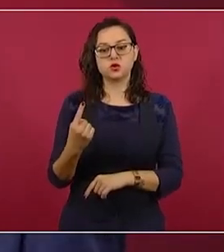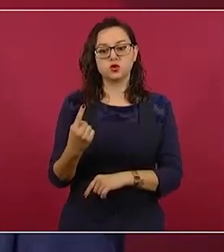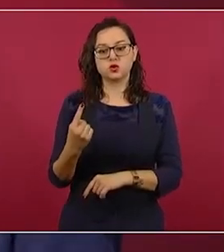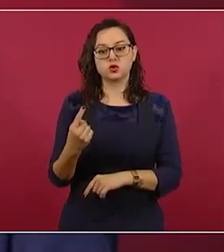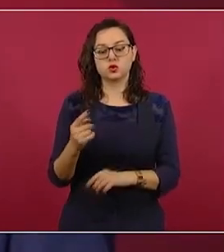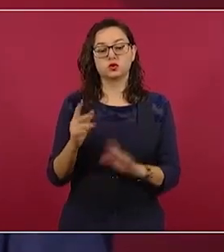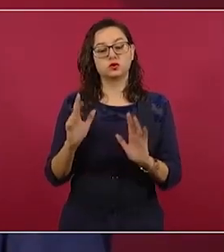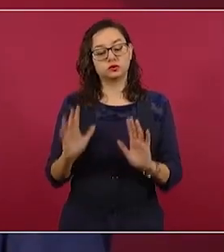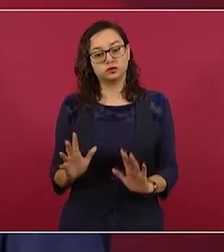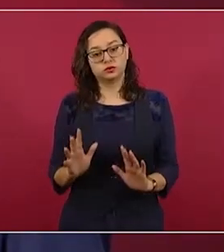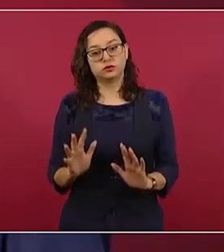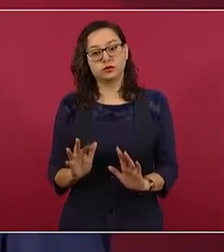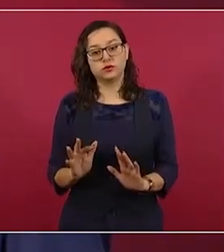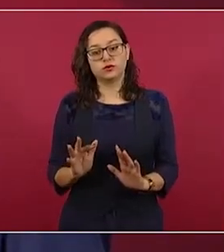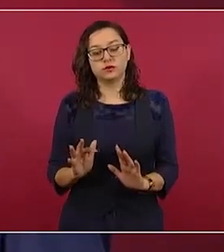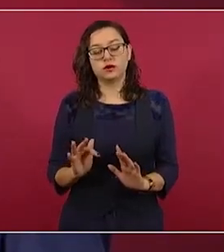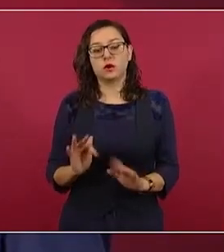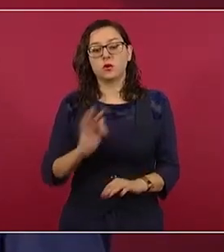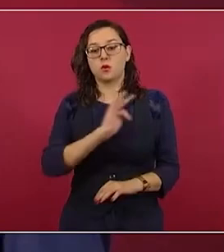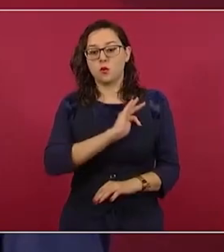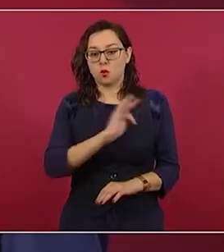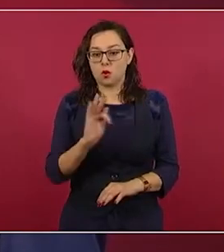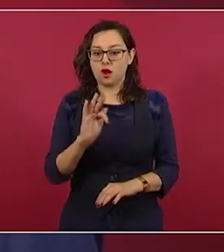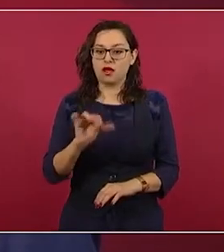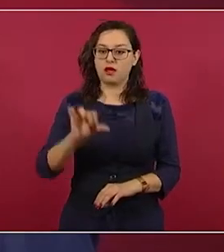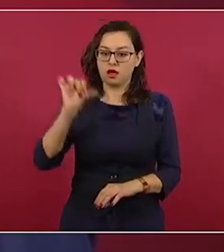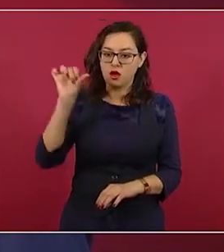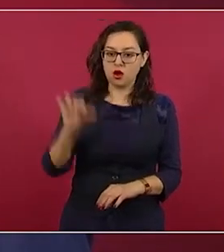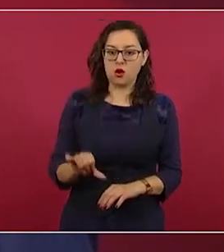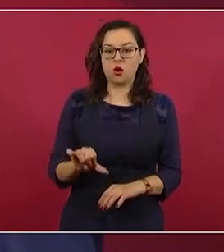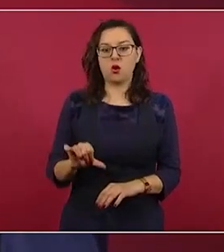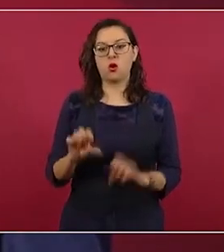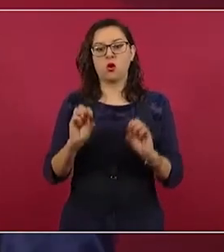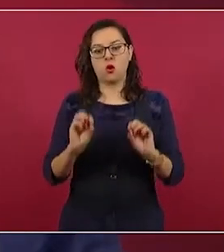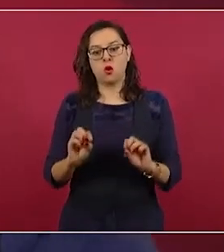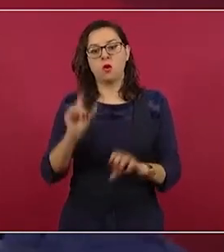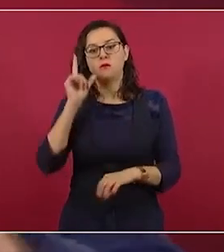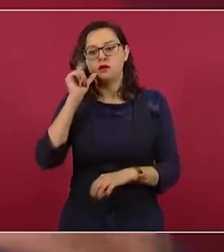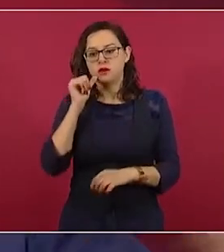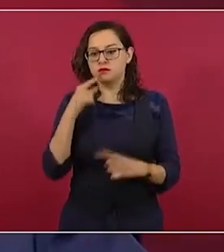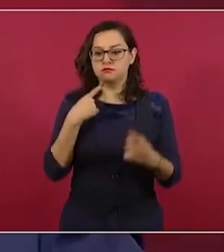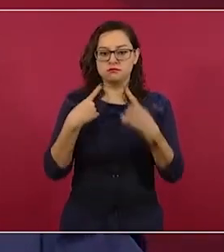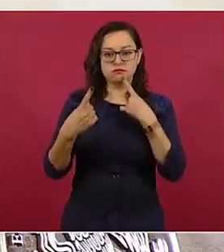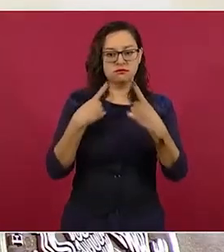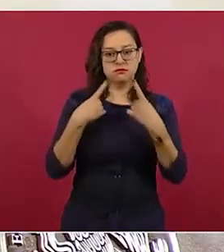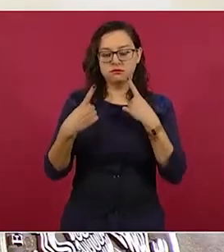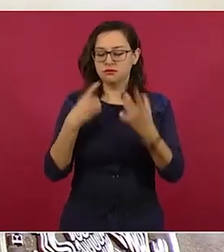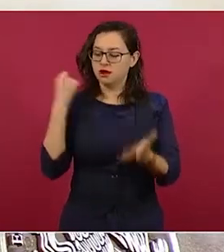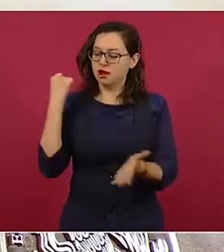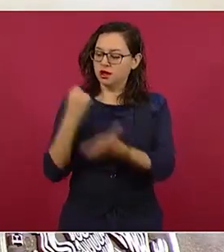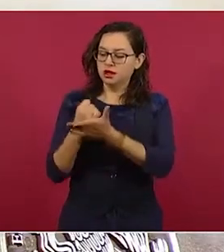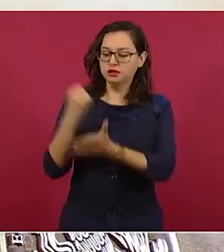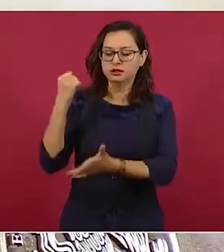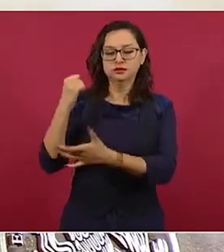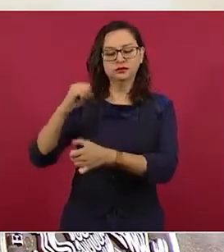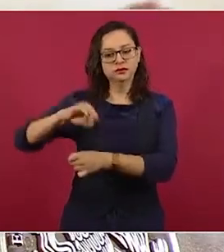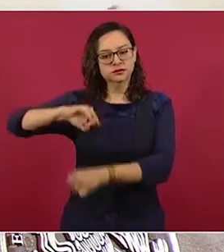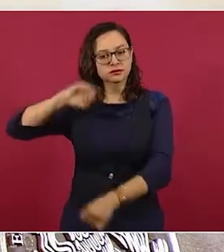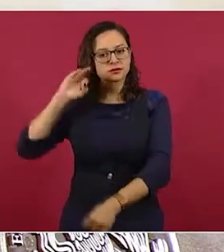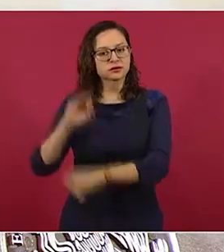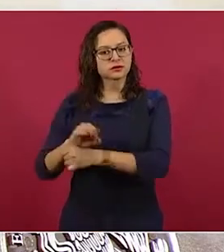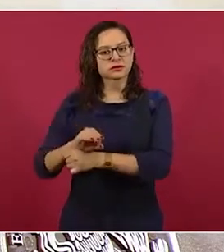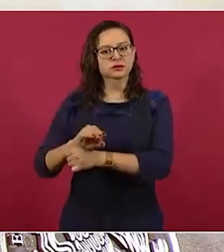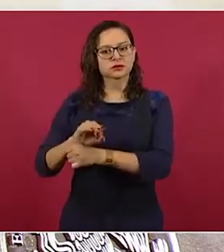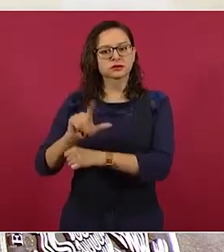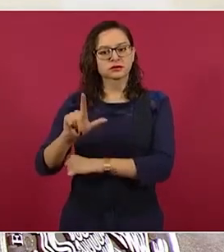hoy o mañana ya se